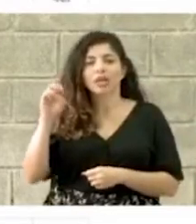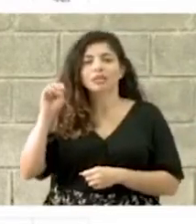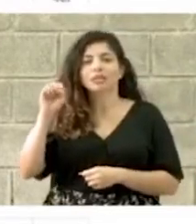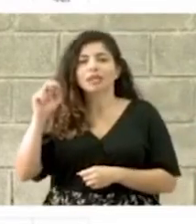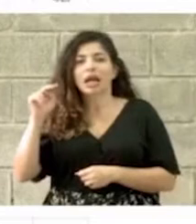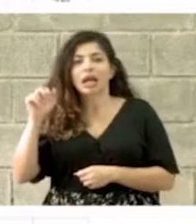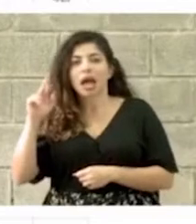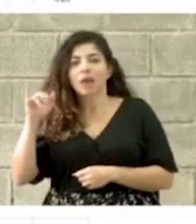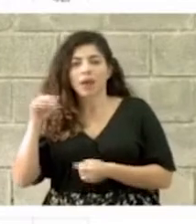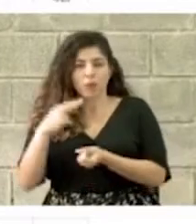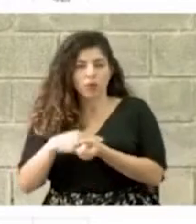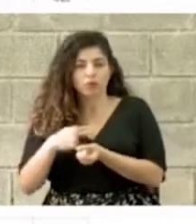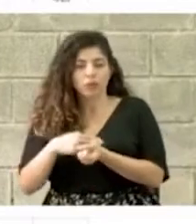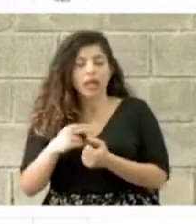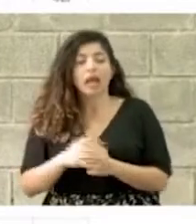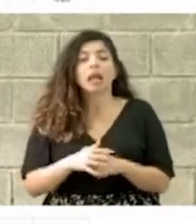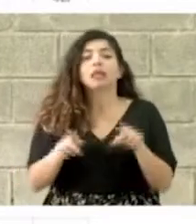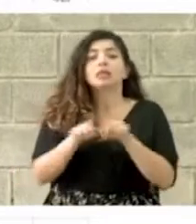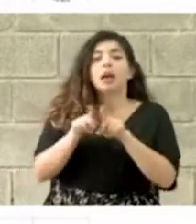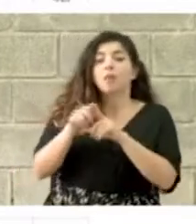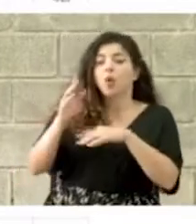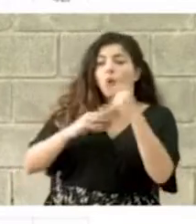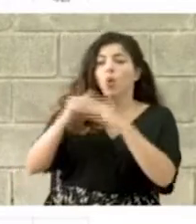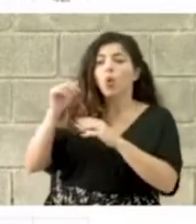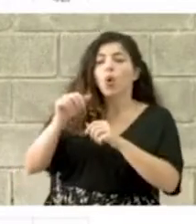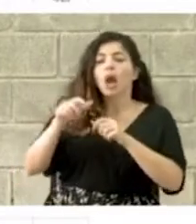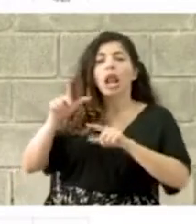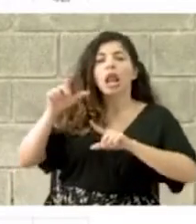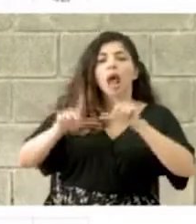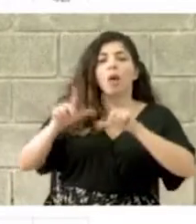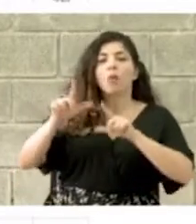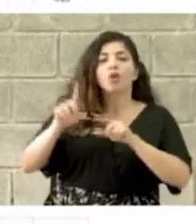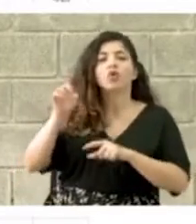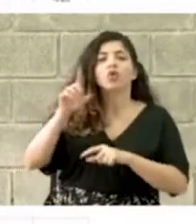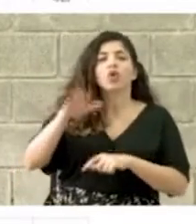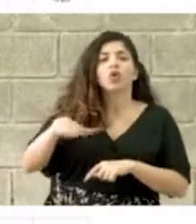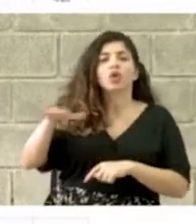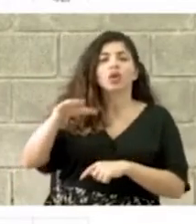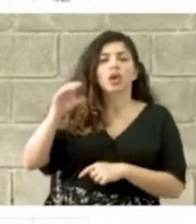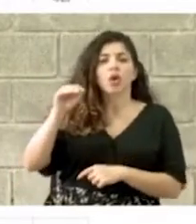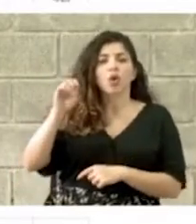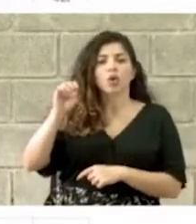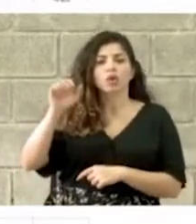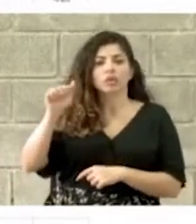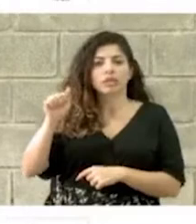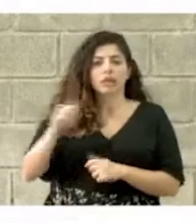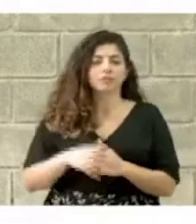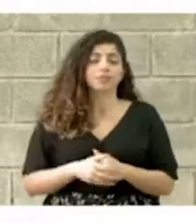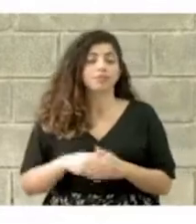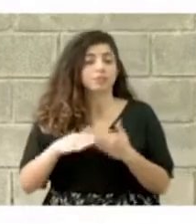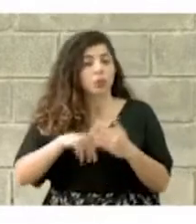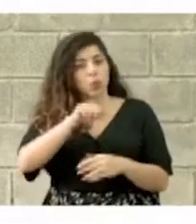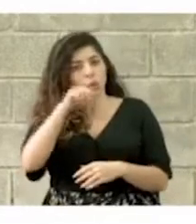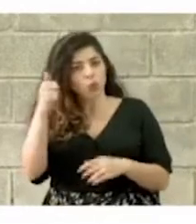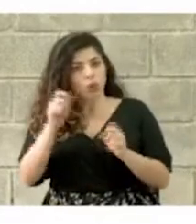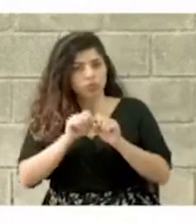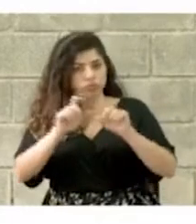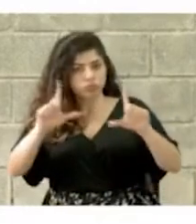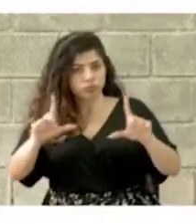laboratorio del área de salud de OSA. Vamos a la siguiente filmina.